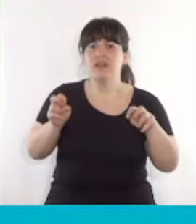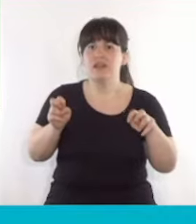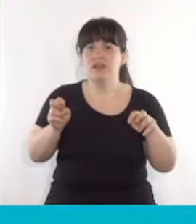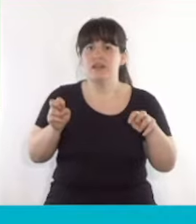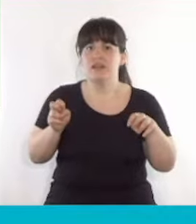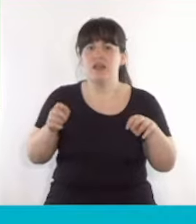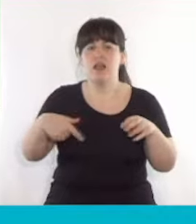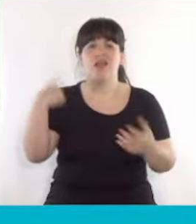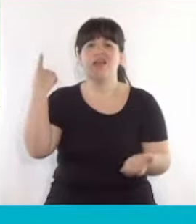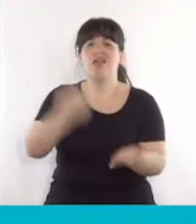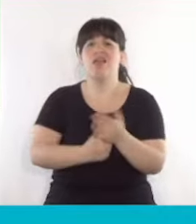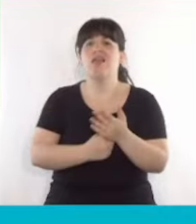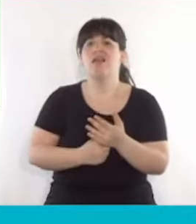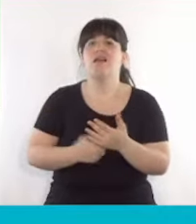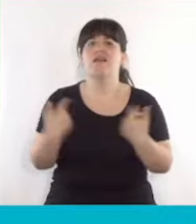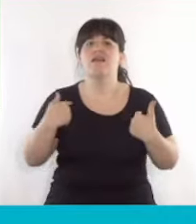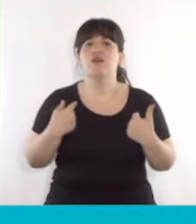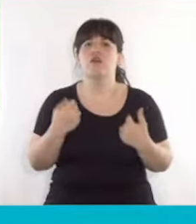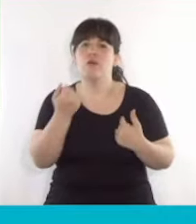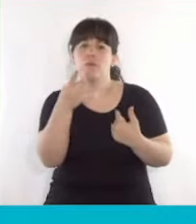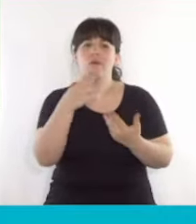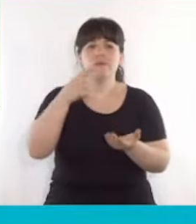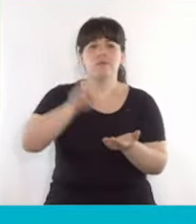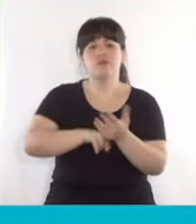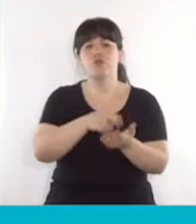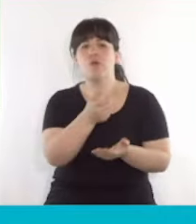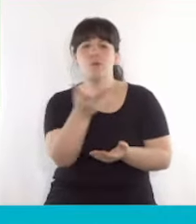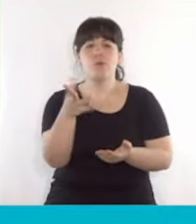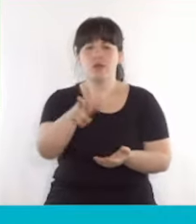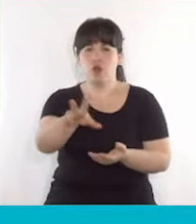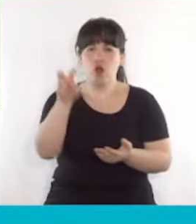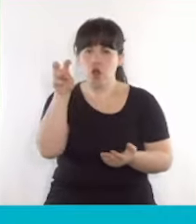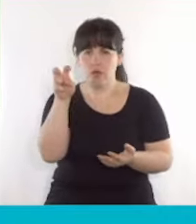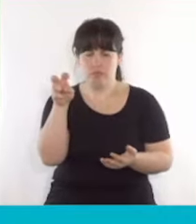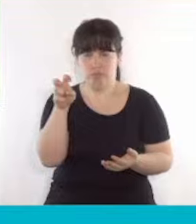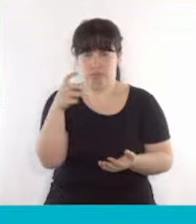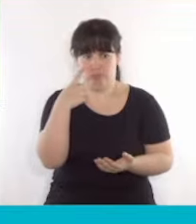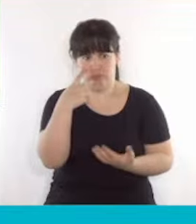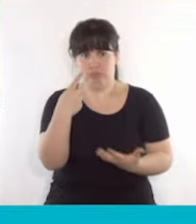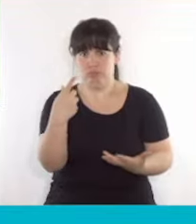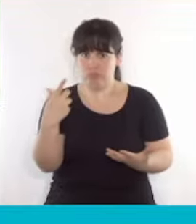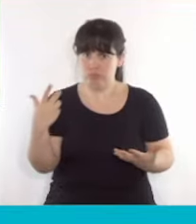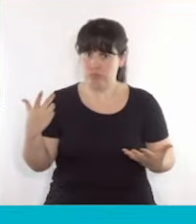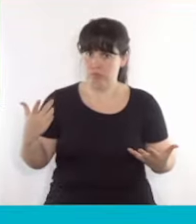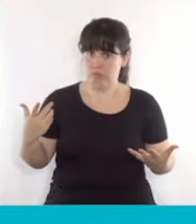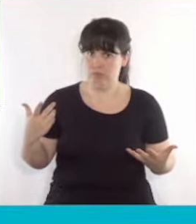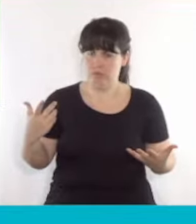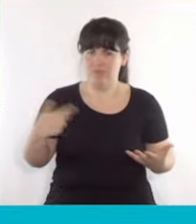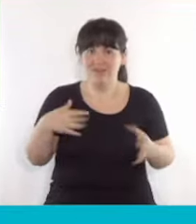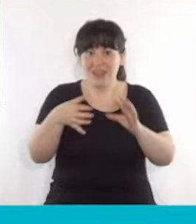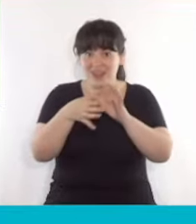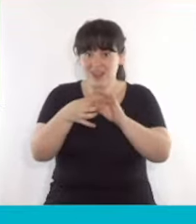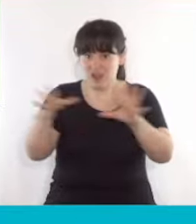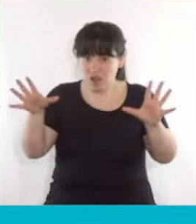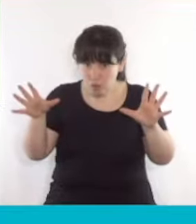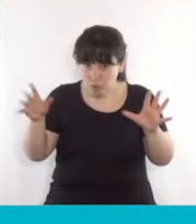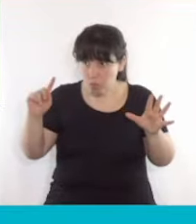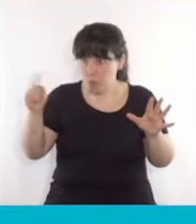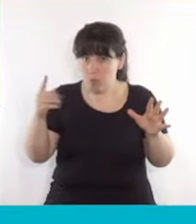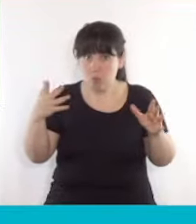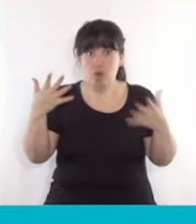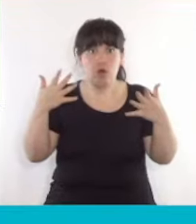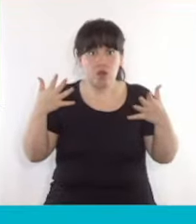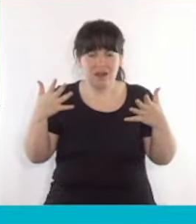decidiendo libremente cuánto impuesto cobrar y esto lo estamos viendo hoy. En ninguna democracia republicana sana